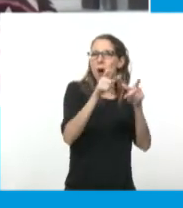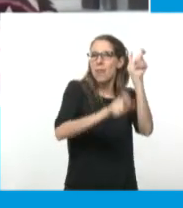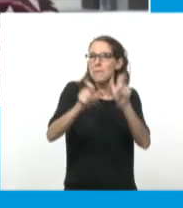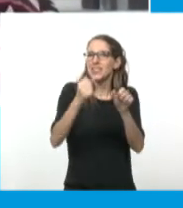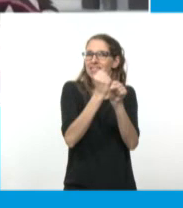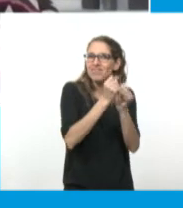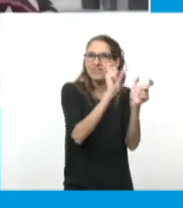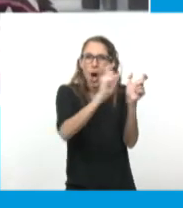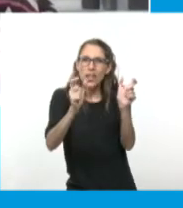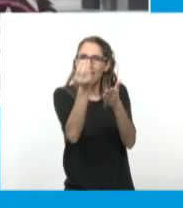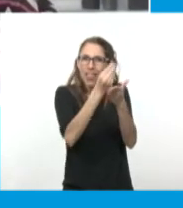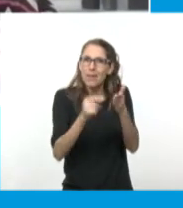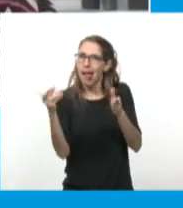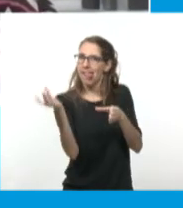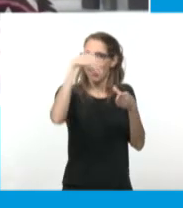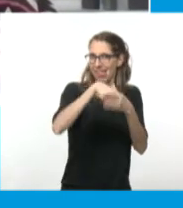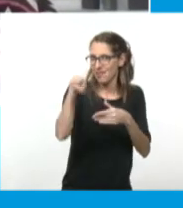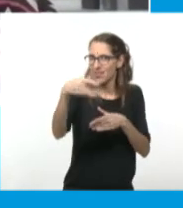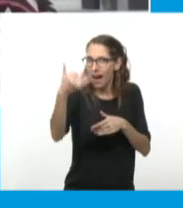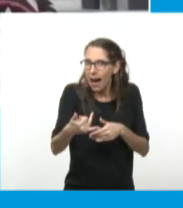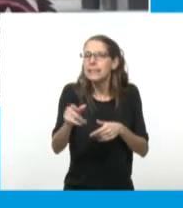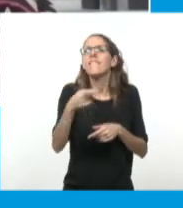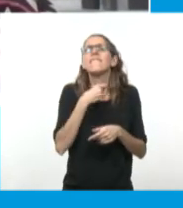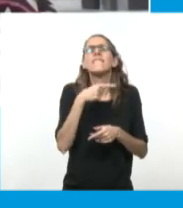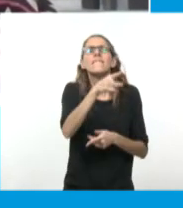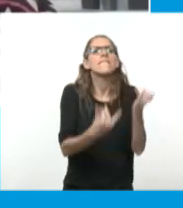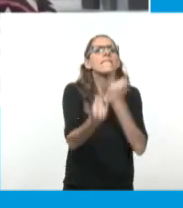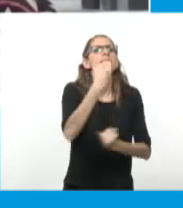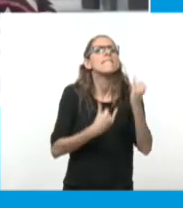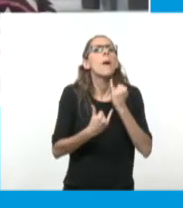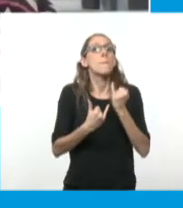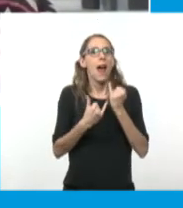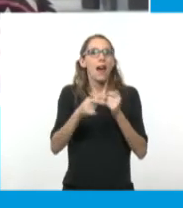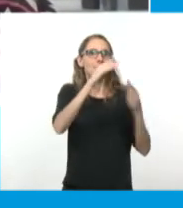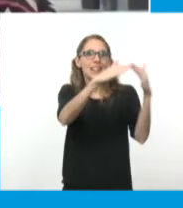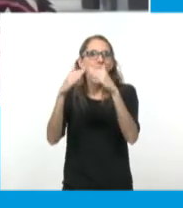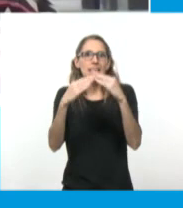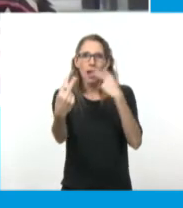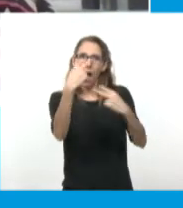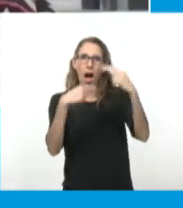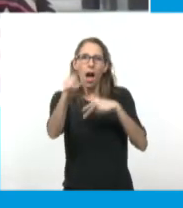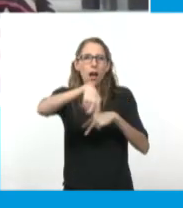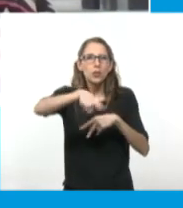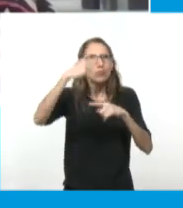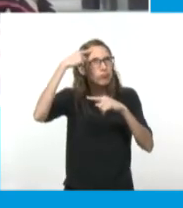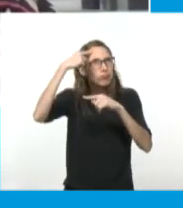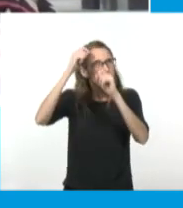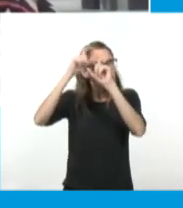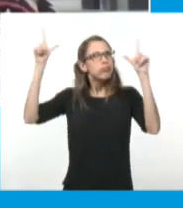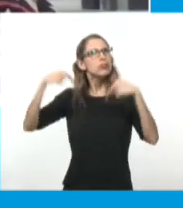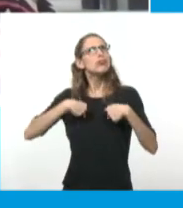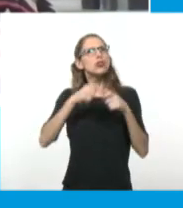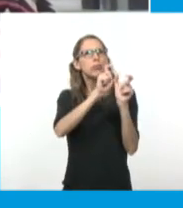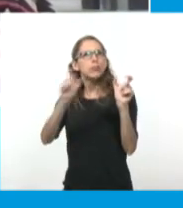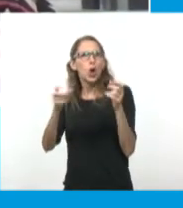me gustaría que nos cuentes, para también pensar de qué manera los chicos pueden llevar adelante sus historietas, que nos cuenten qué es un